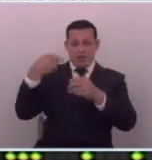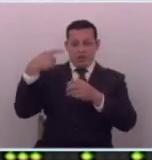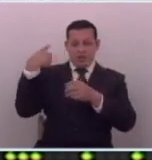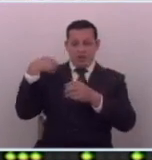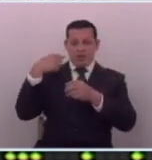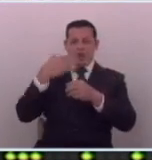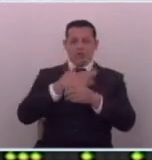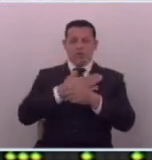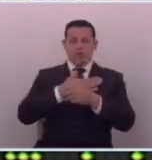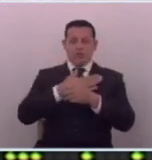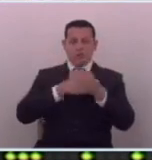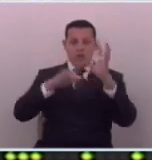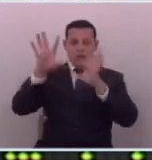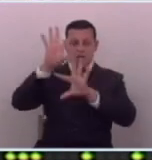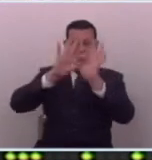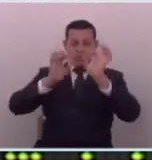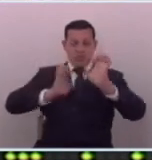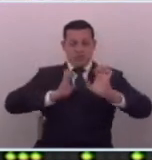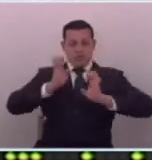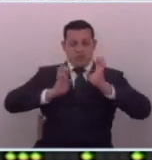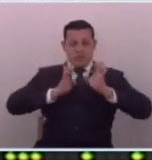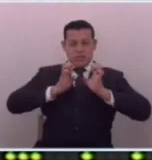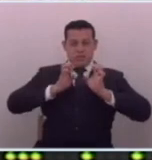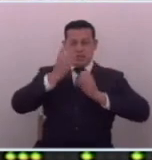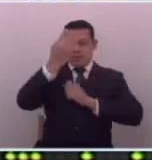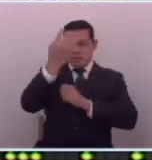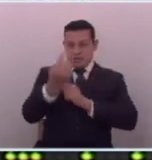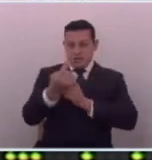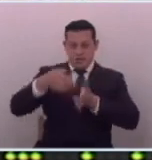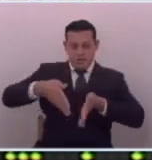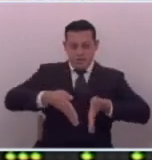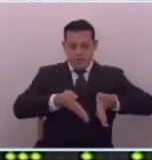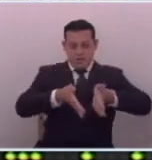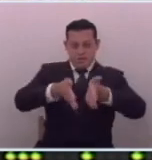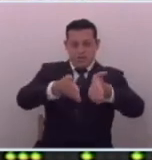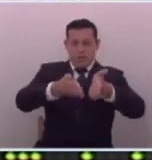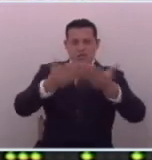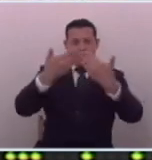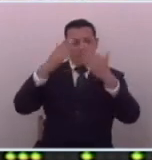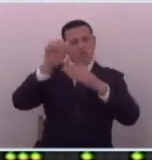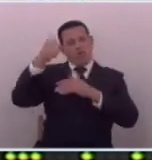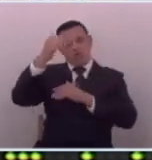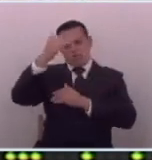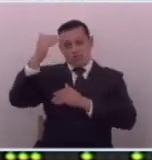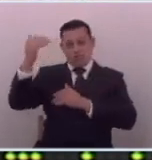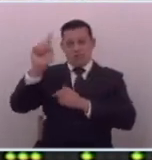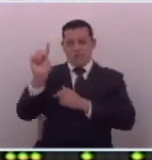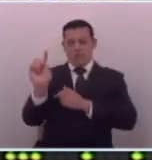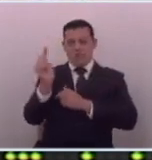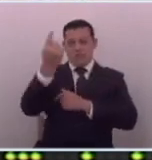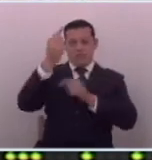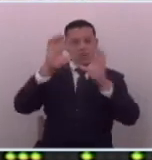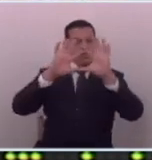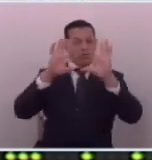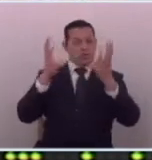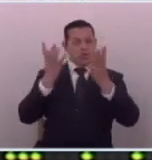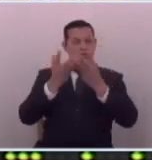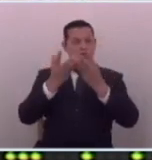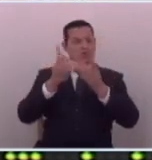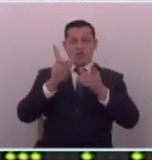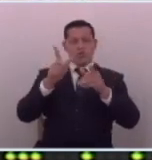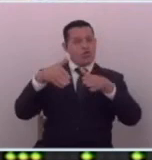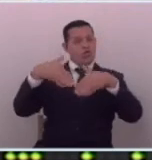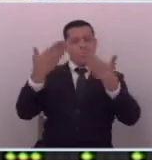ejemplo tuvimos algunas expresiones de esos tipos en las calles y a diferencia de otros países de primer mundo aquí no